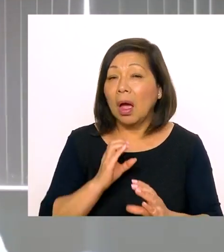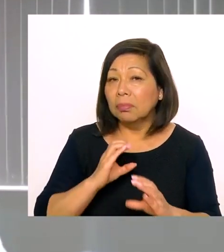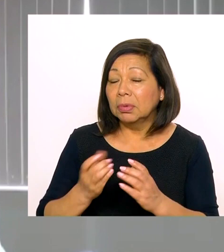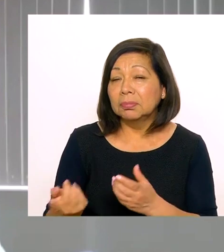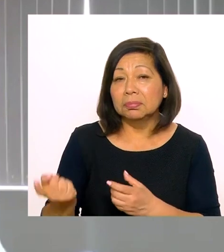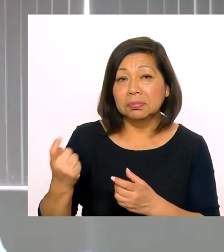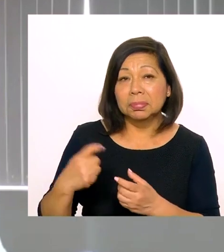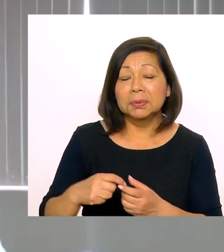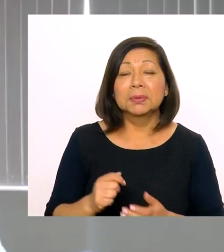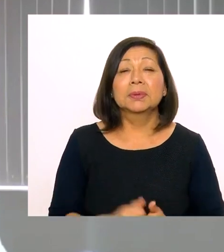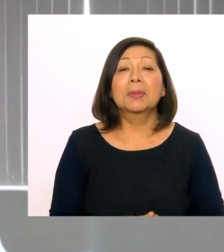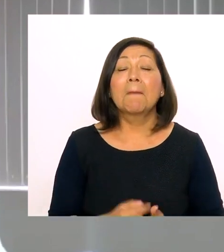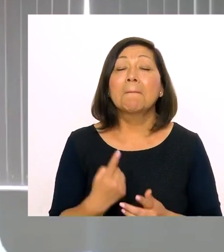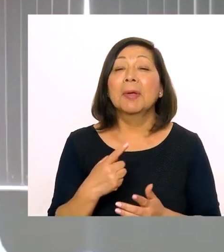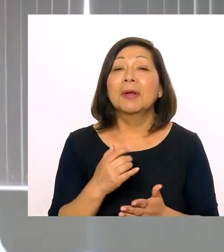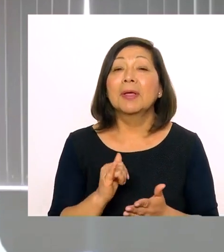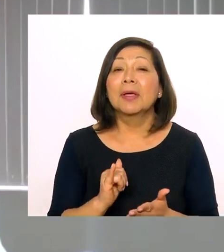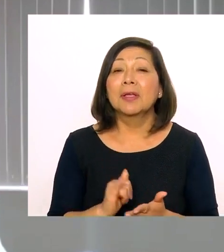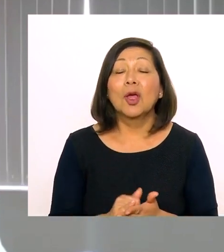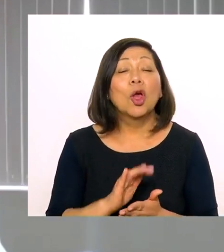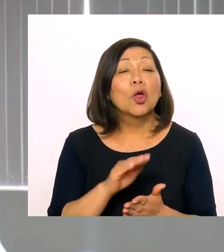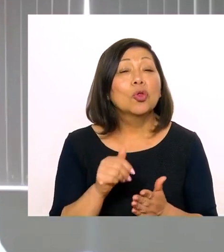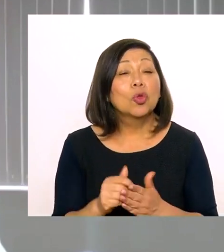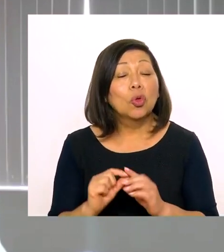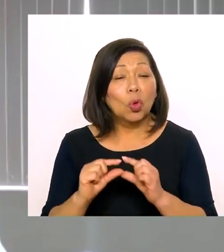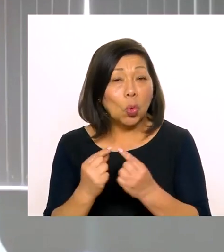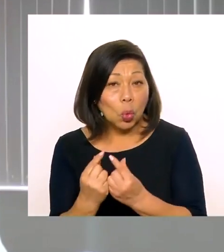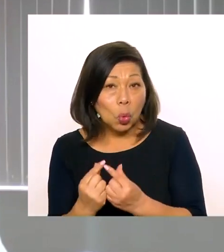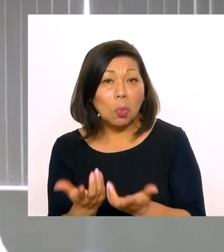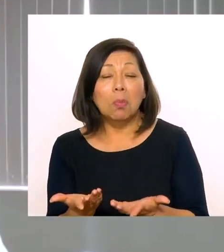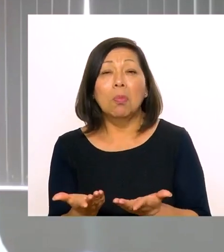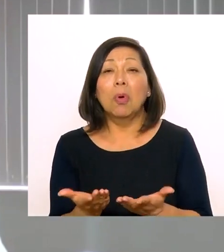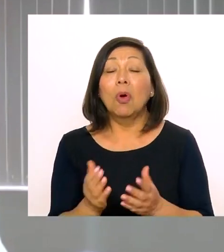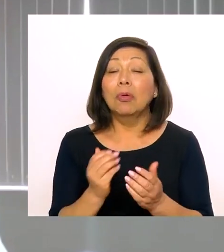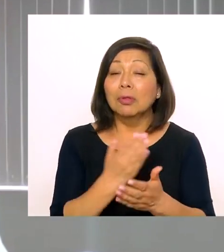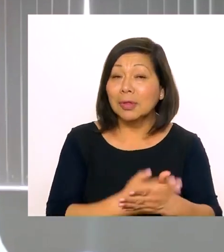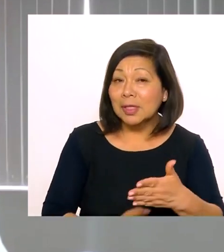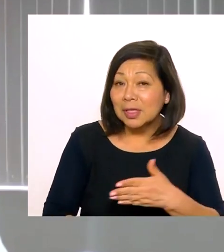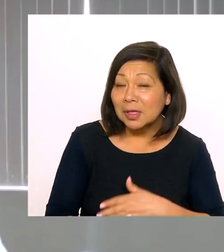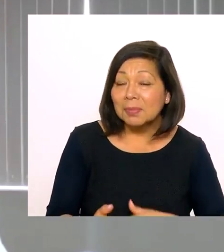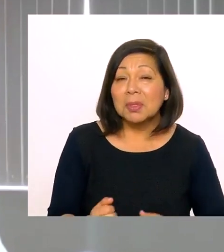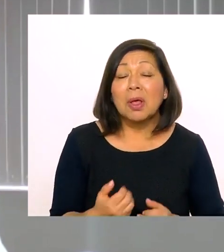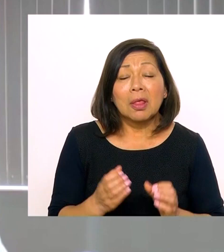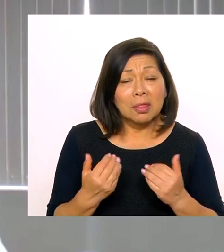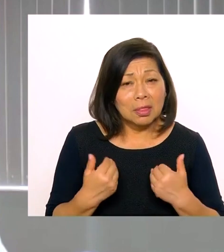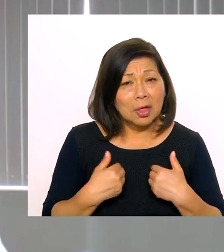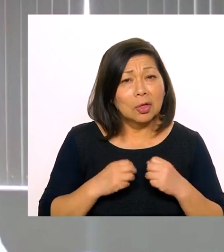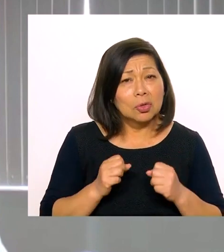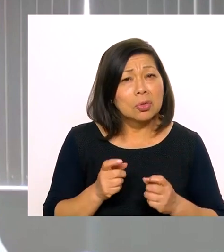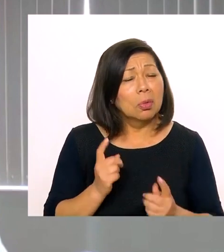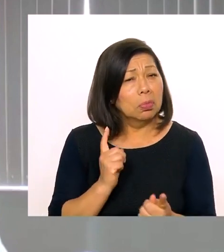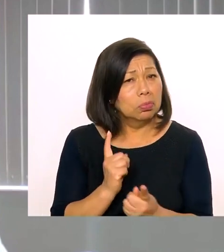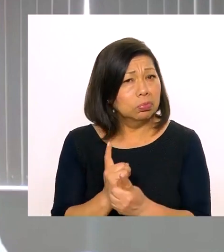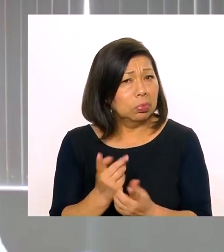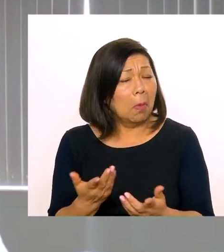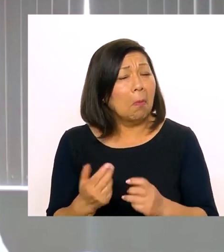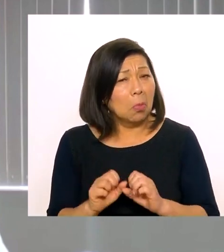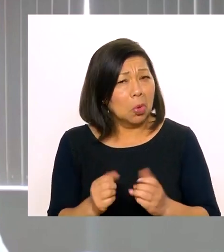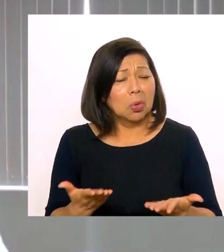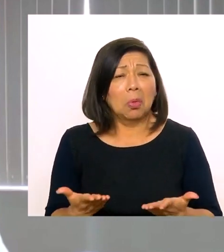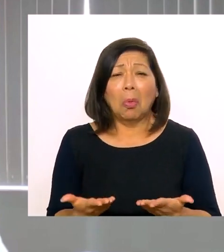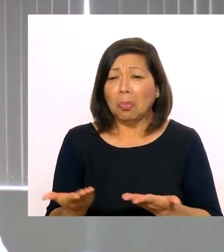regionales y con los municipales, en los diálogos que se nos viene por delante, para que todas las organizaciones con discapacidad